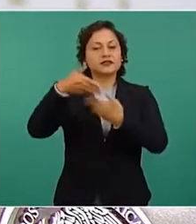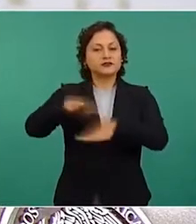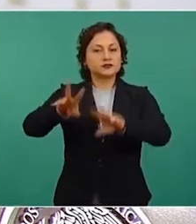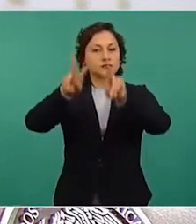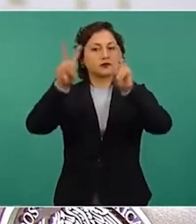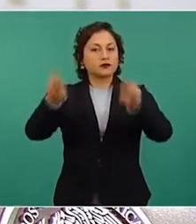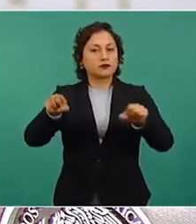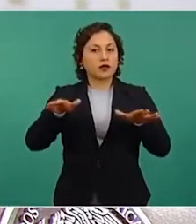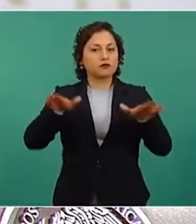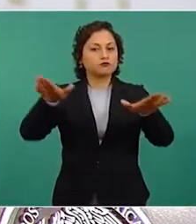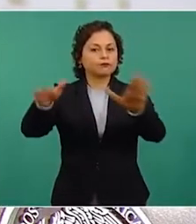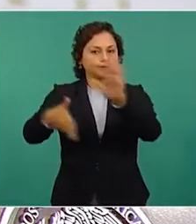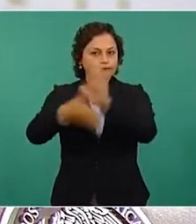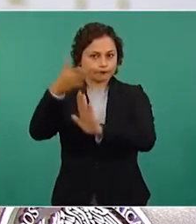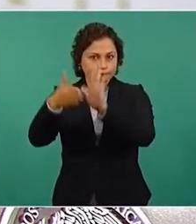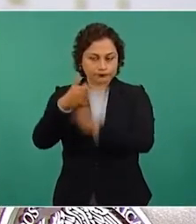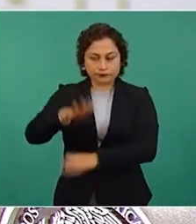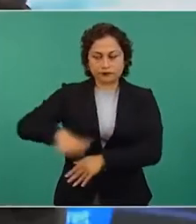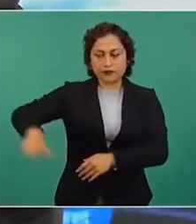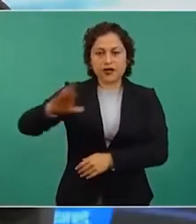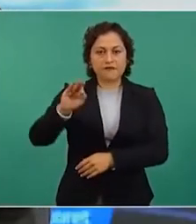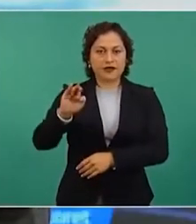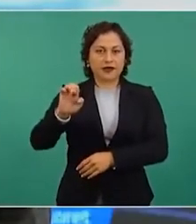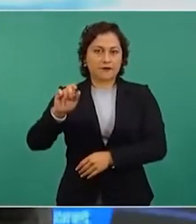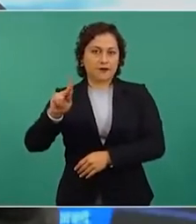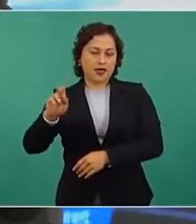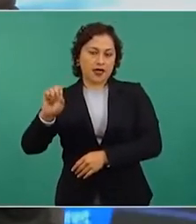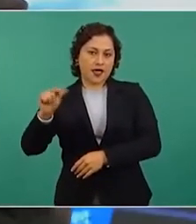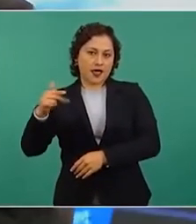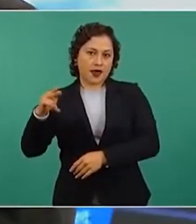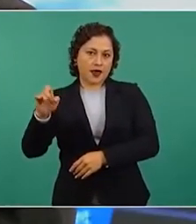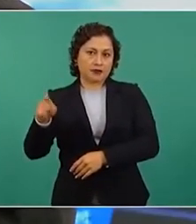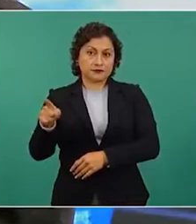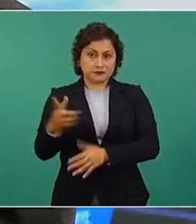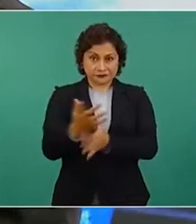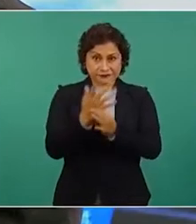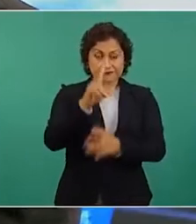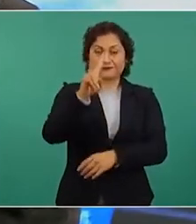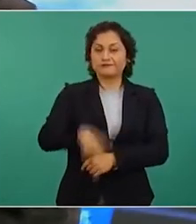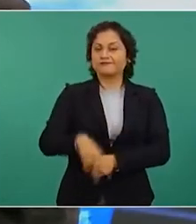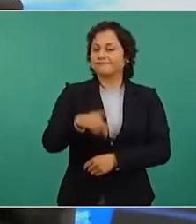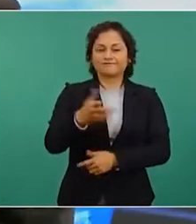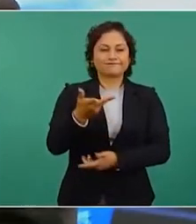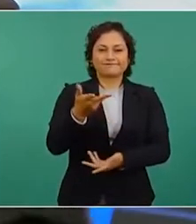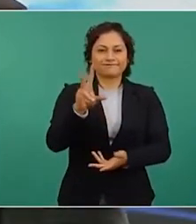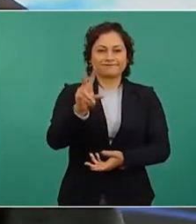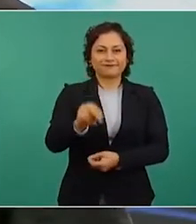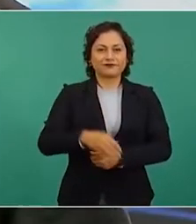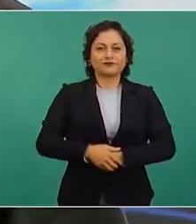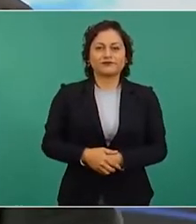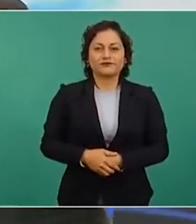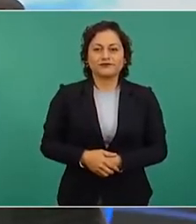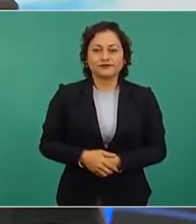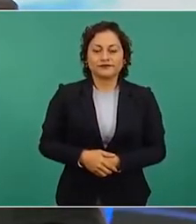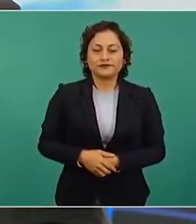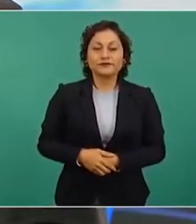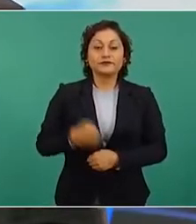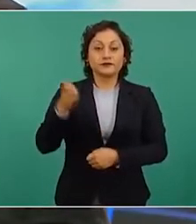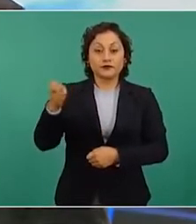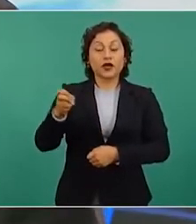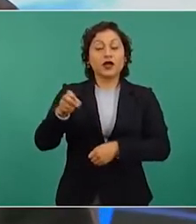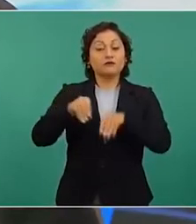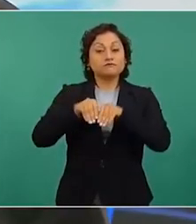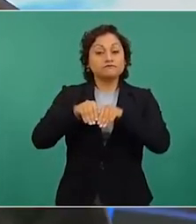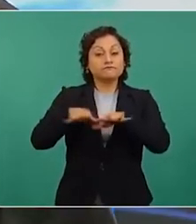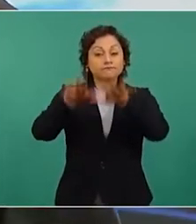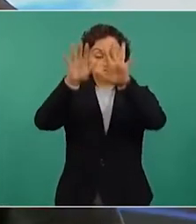lo cual es falso. En el portal Latinos, Carlos Loret de Mola presentó un reportaje sobre el cual, tras revisar